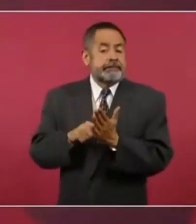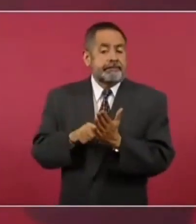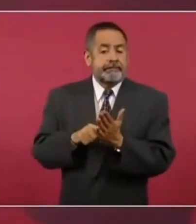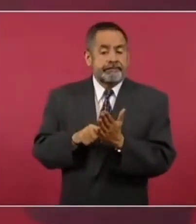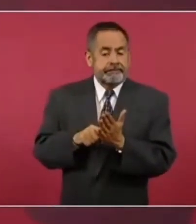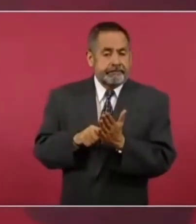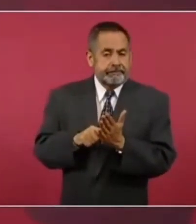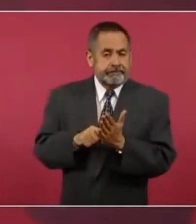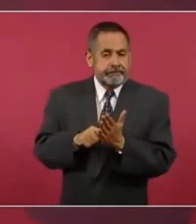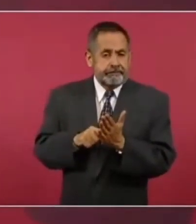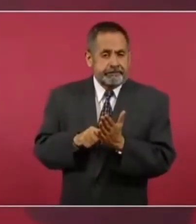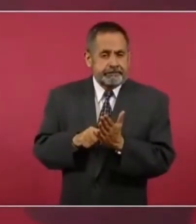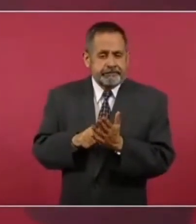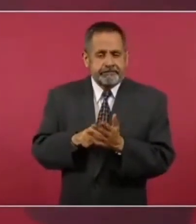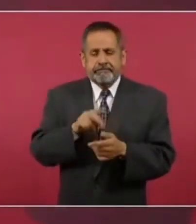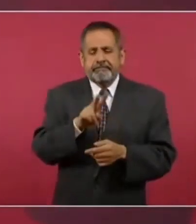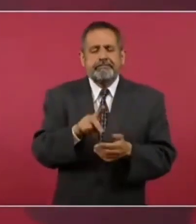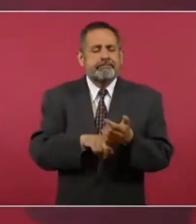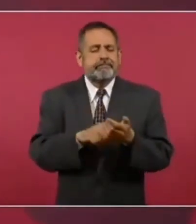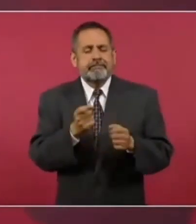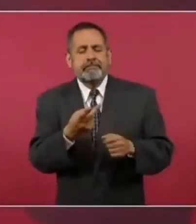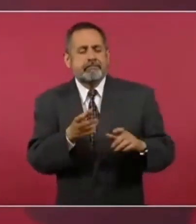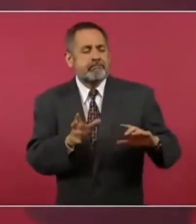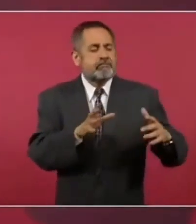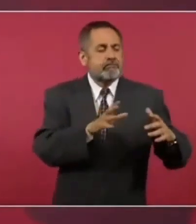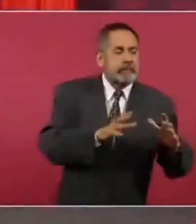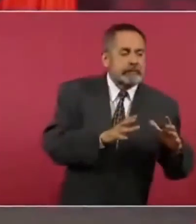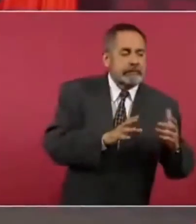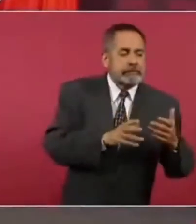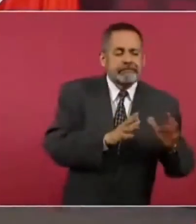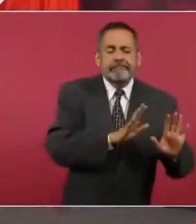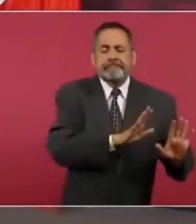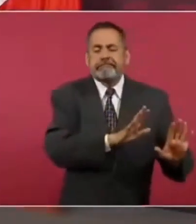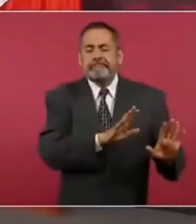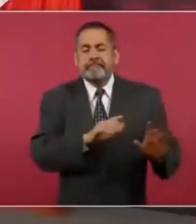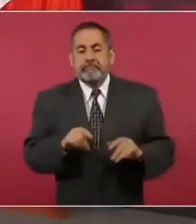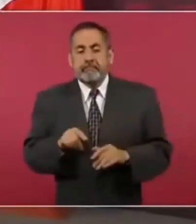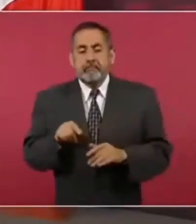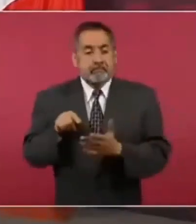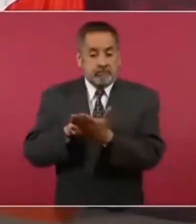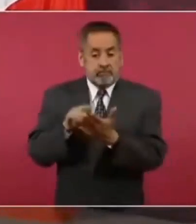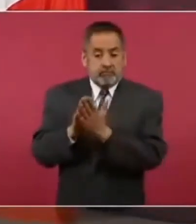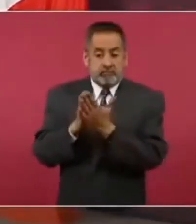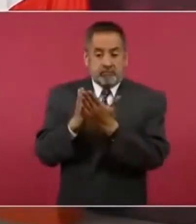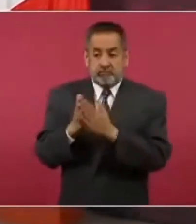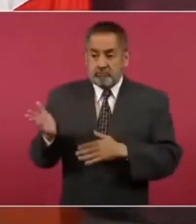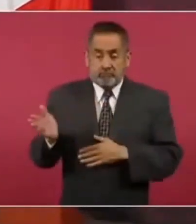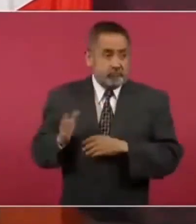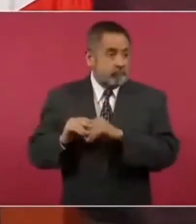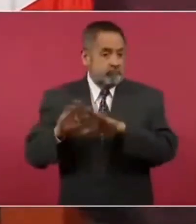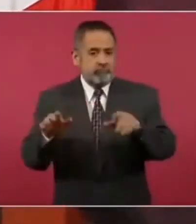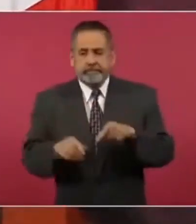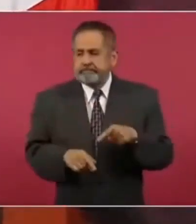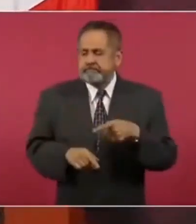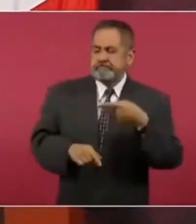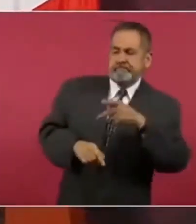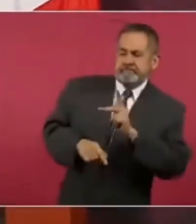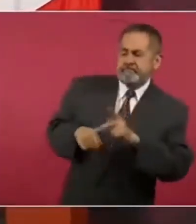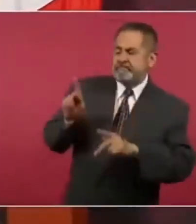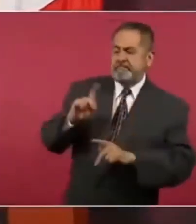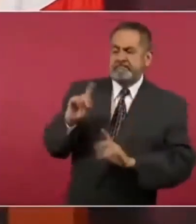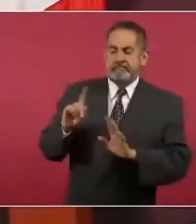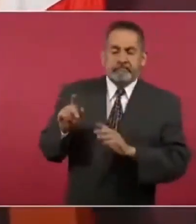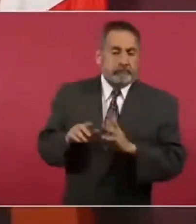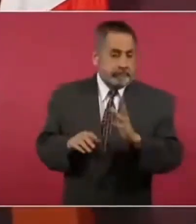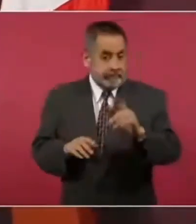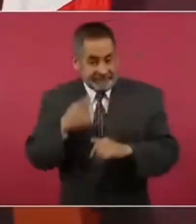que no eran más que conservadores más despiertos fue muy cuestionada porque en esa